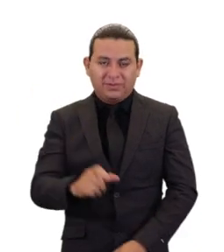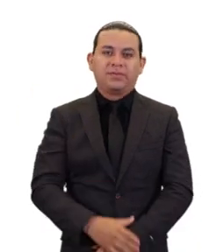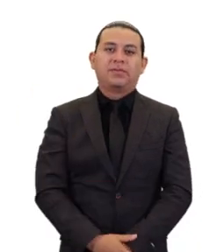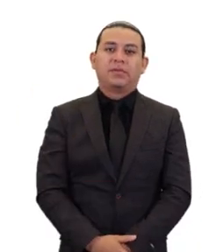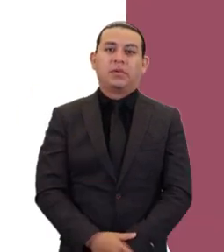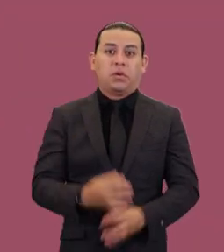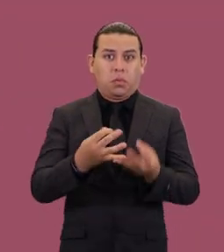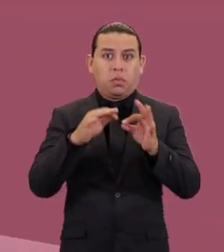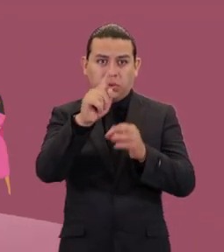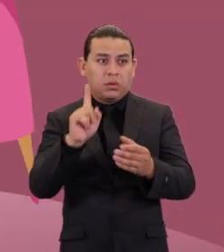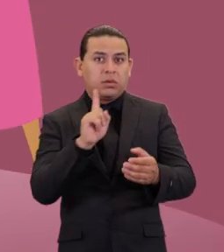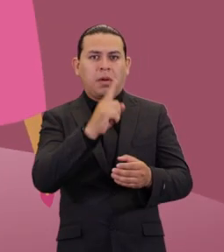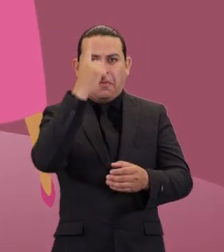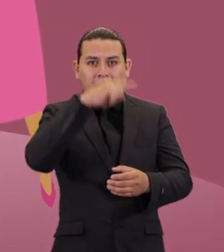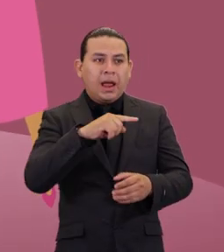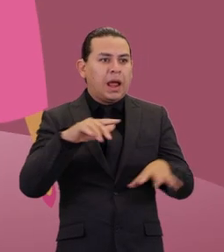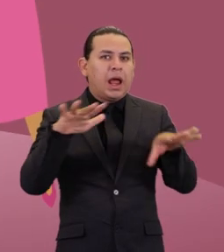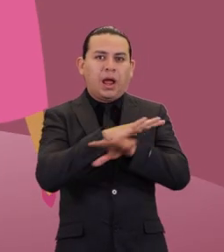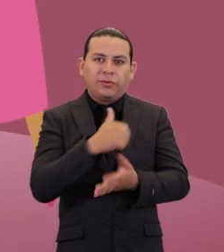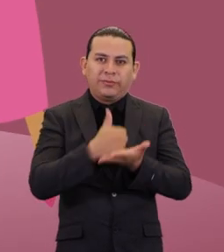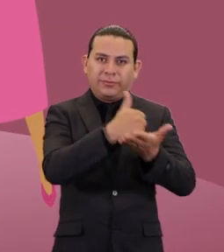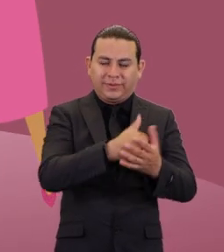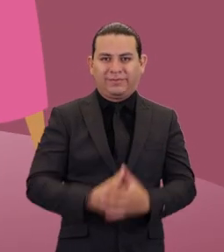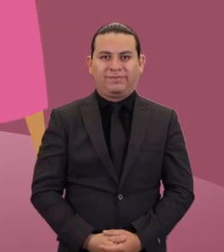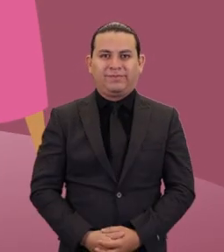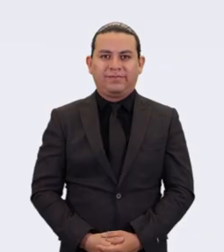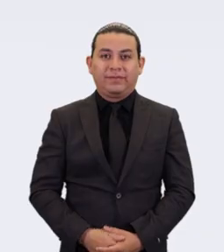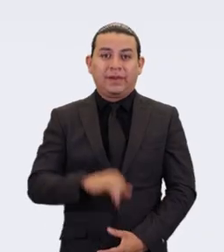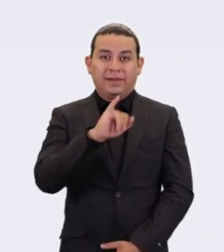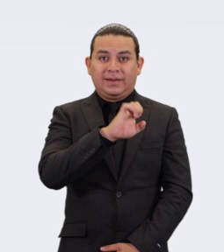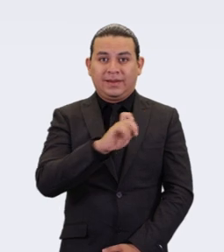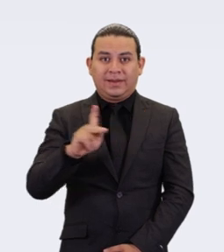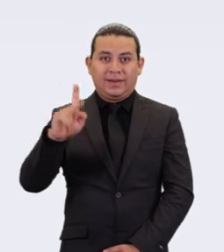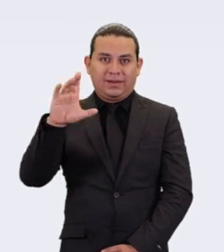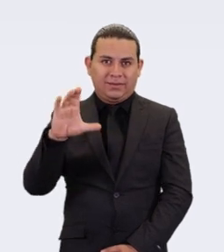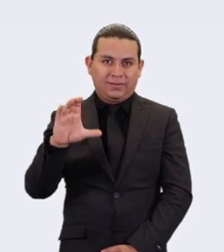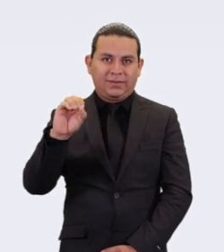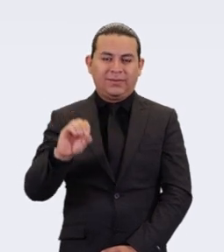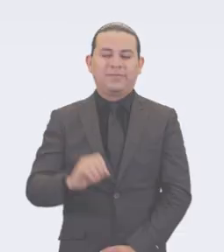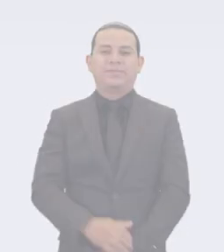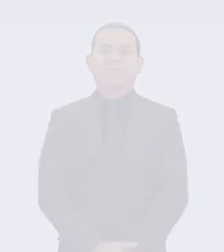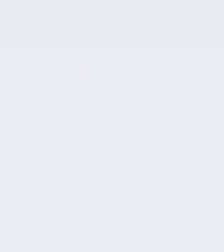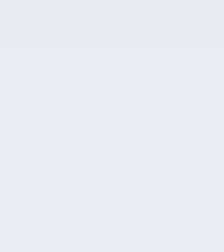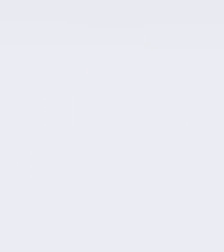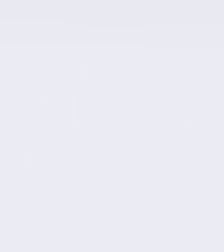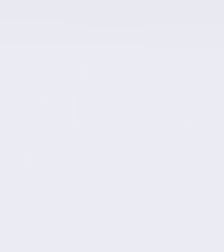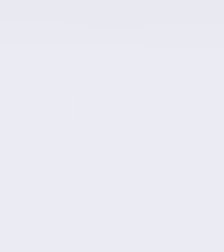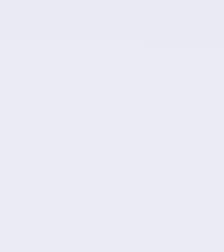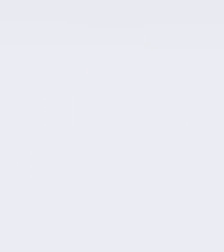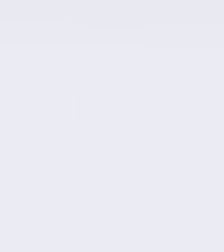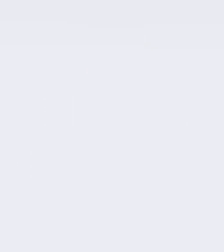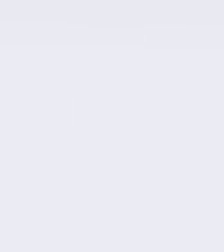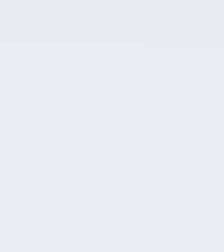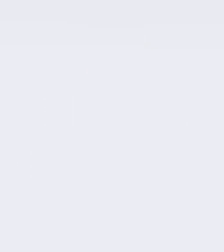.mx Inscríbete. Tú puedes hacer la diferencia. Instituto Estatal Electoral y de Participación Ciudadana de Oaxaca. Gracias.